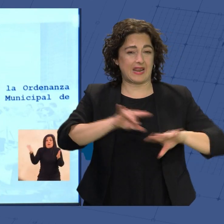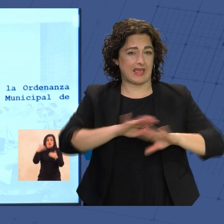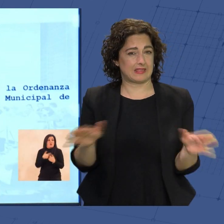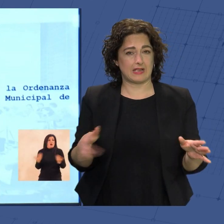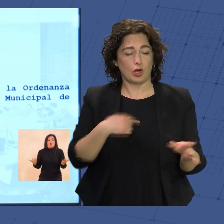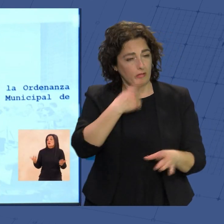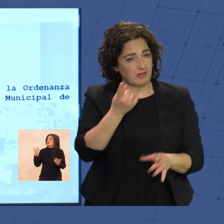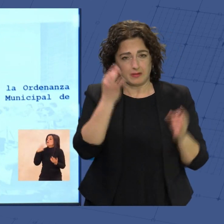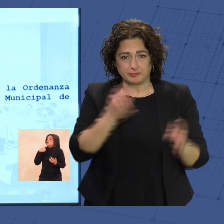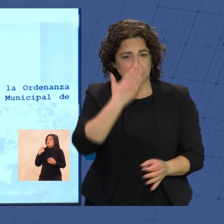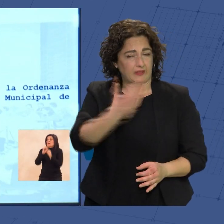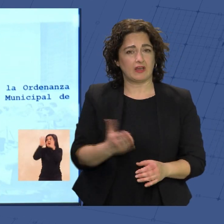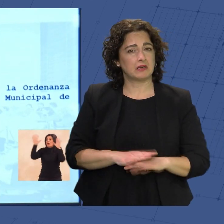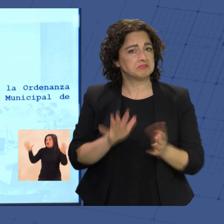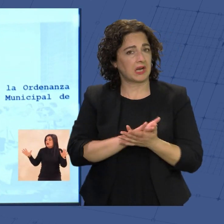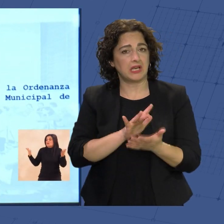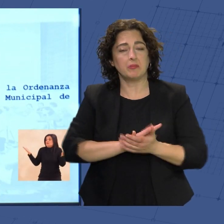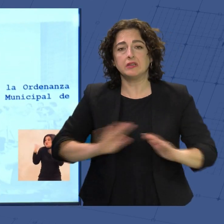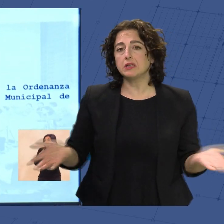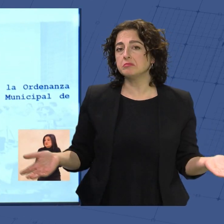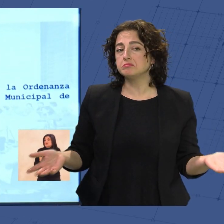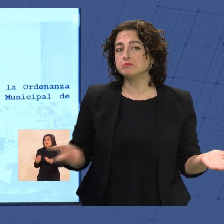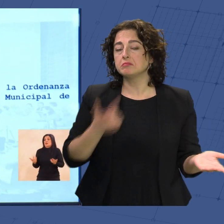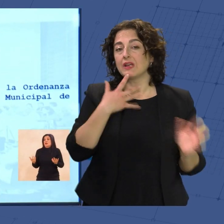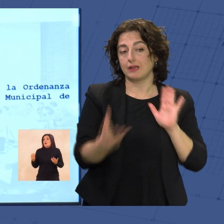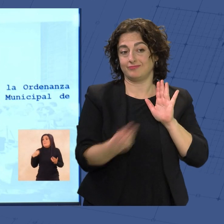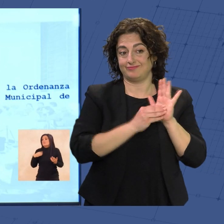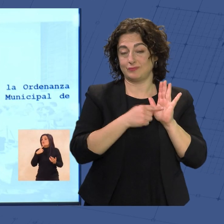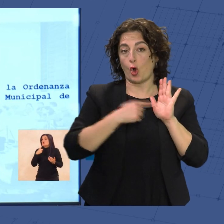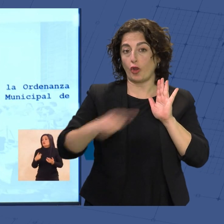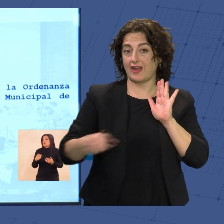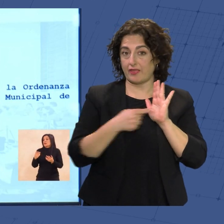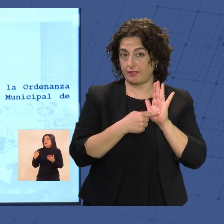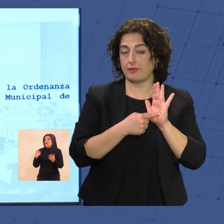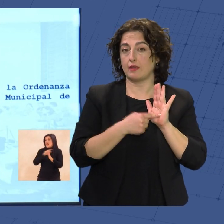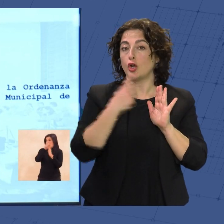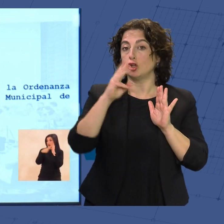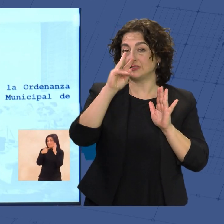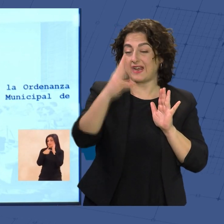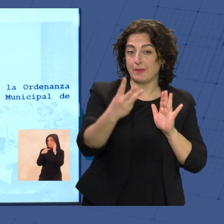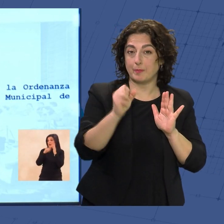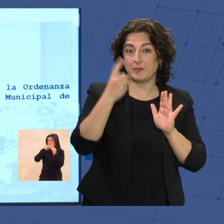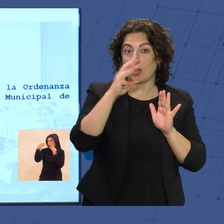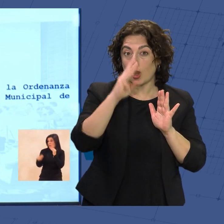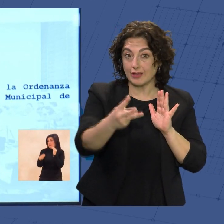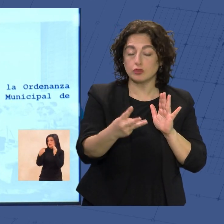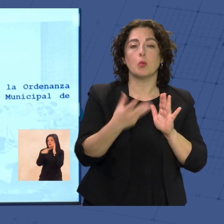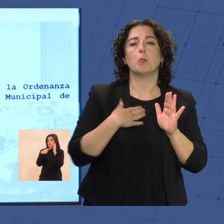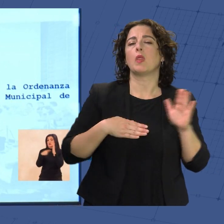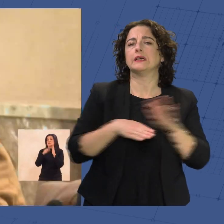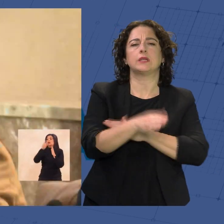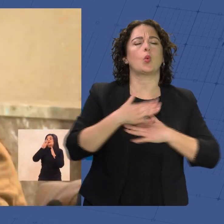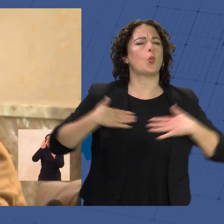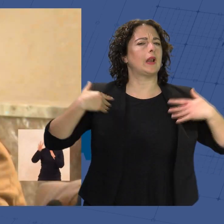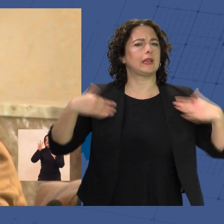dicen así, a las claras, tan tranquilamente. De hecho, según se recorje en la ordenanza, los tres primeros años puede entrar en esta zona cualquier